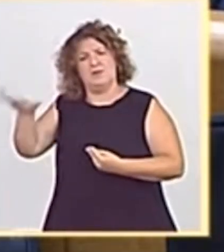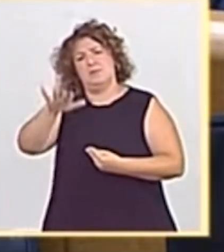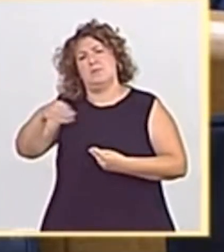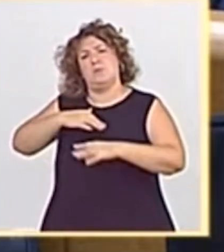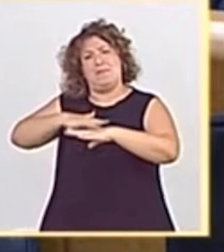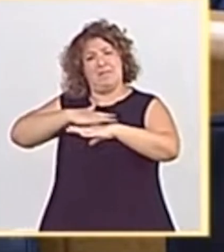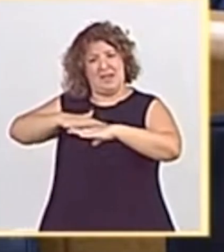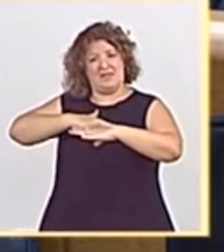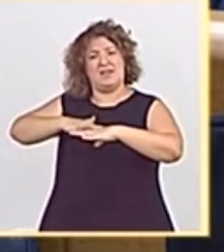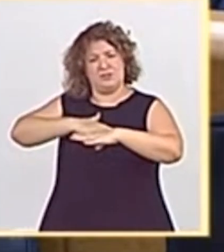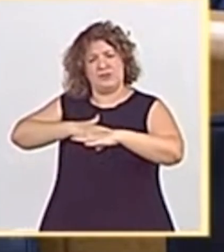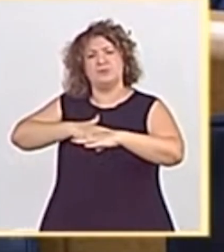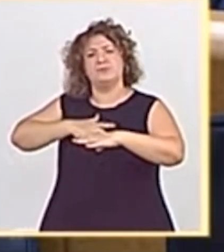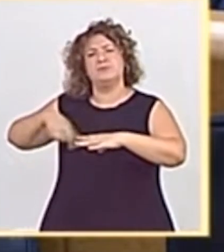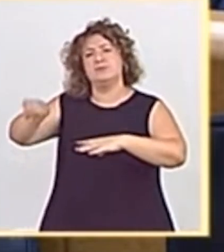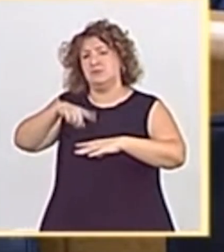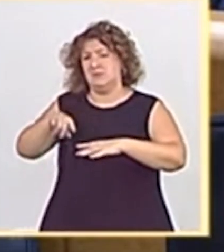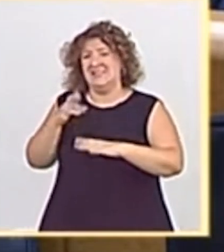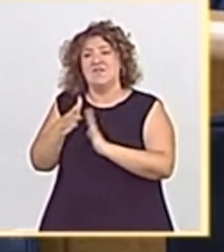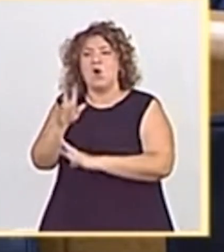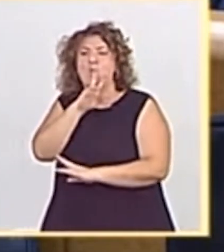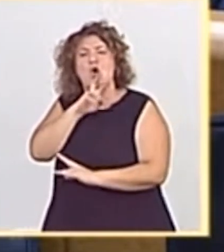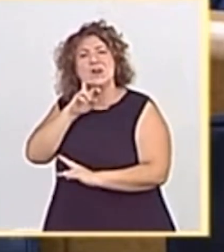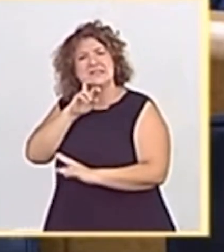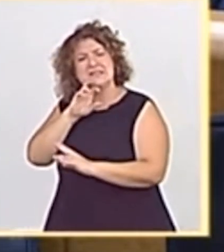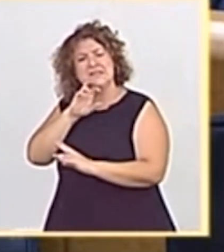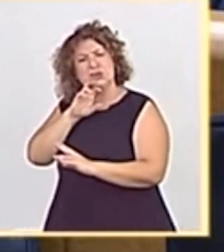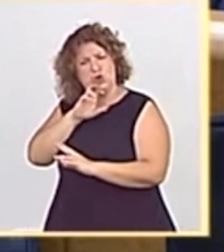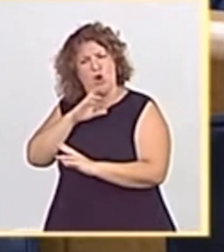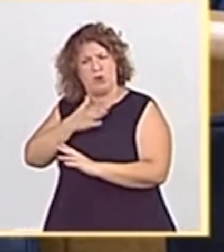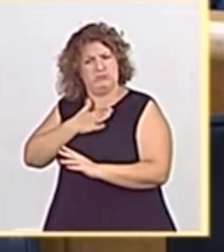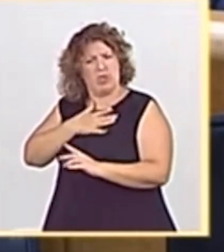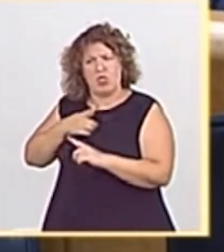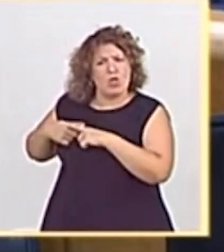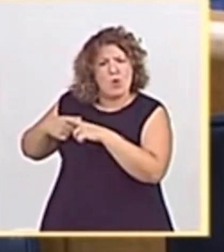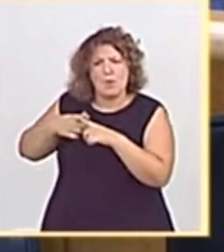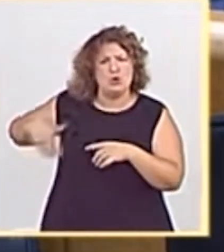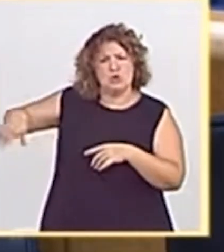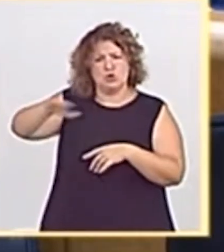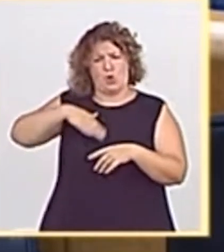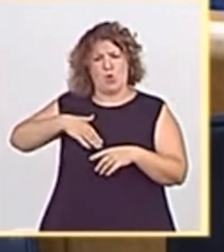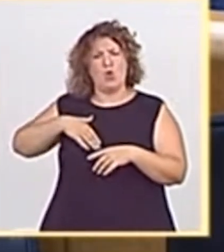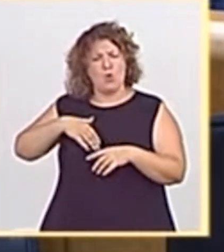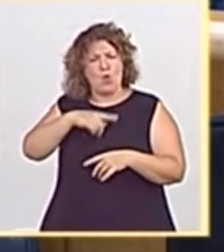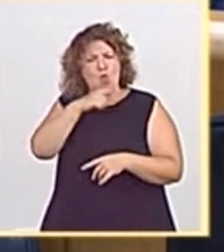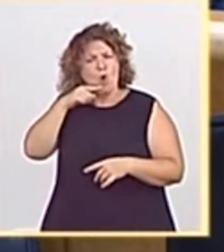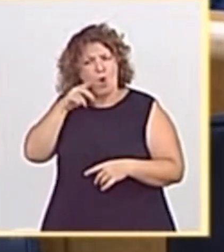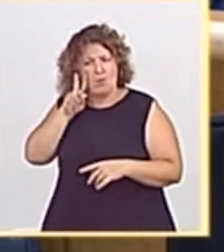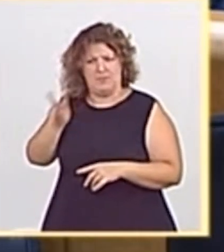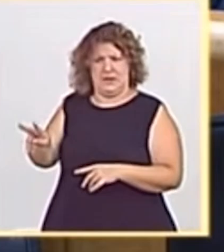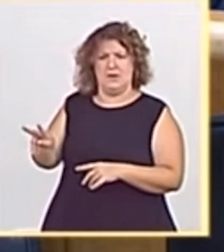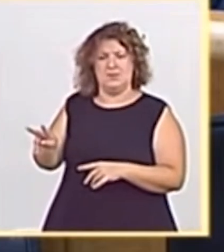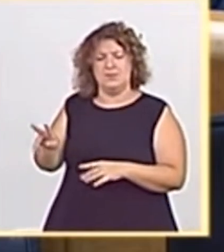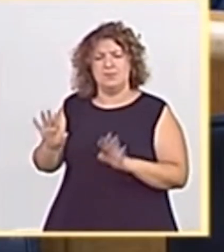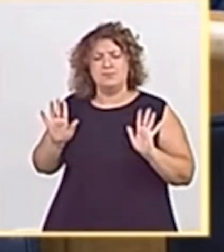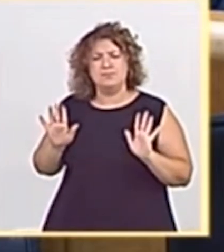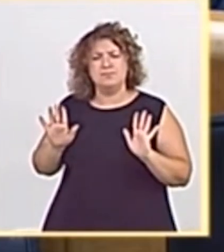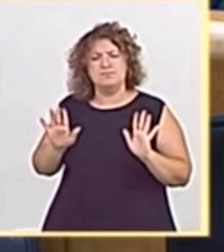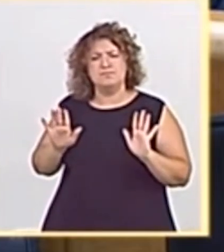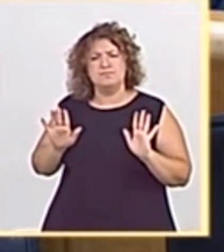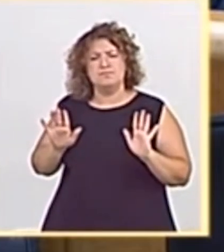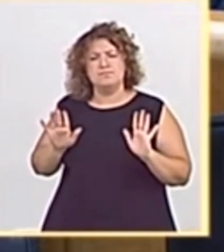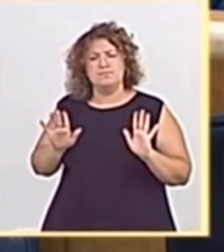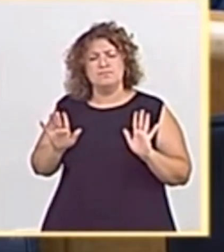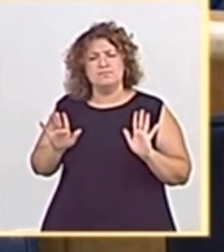es un tesoro que compartimos todos y que nos duele profundamente en el alma. Lo primero que debería hacer, como le decía antes,